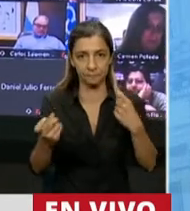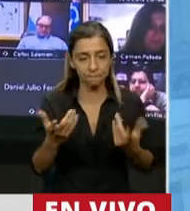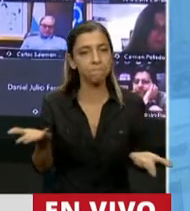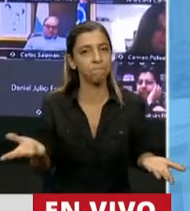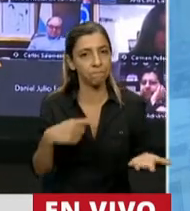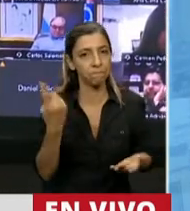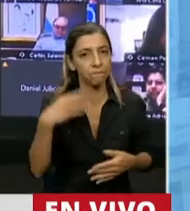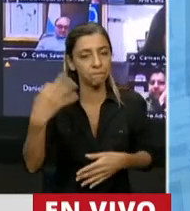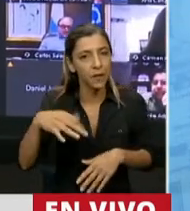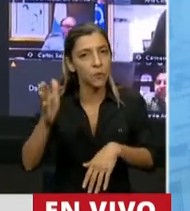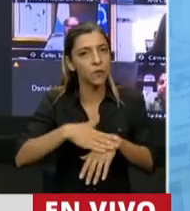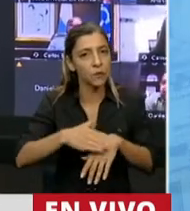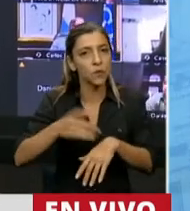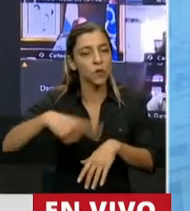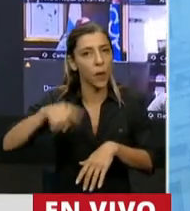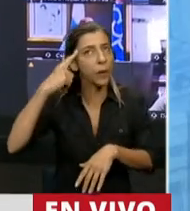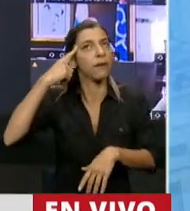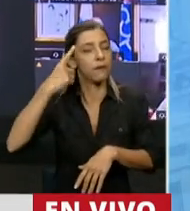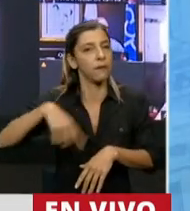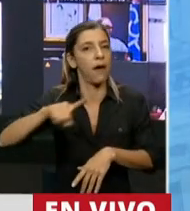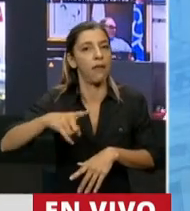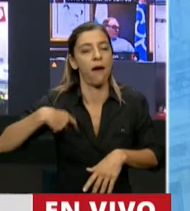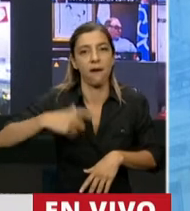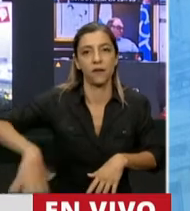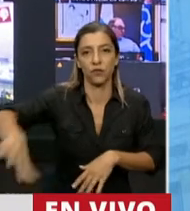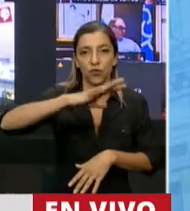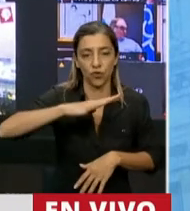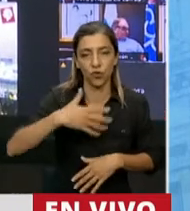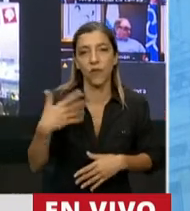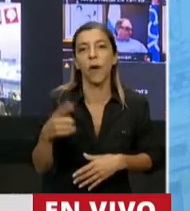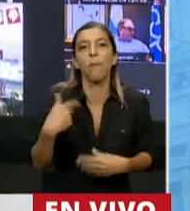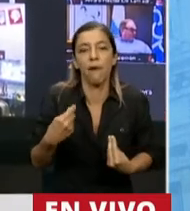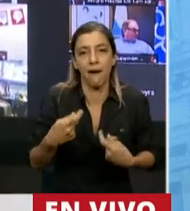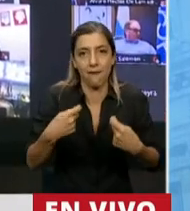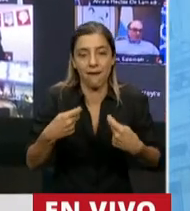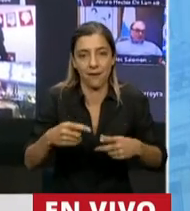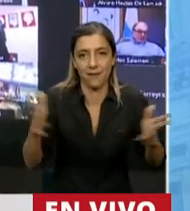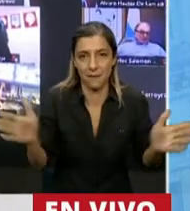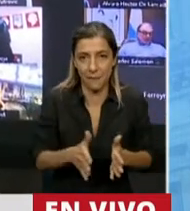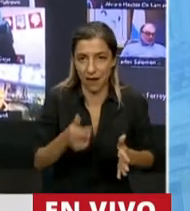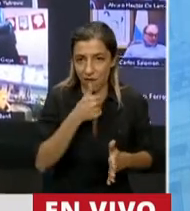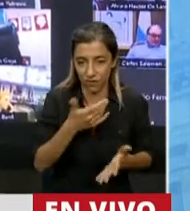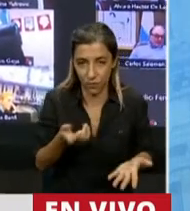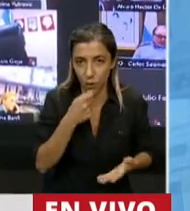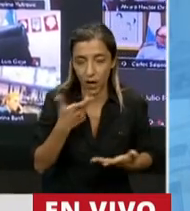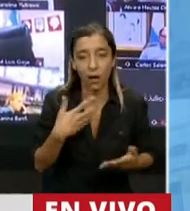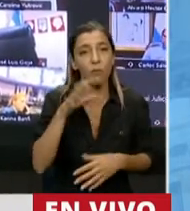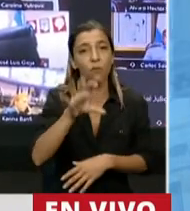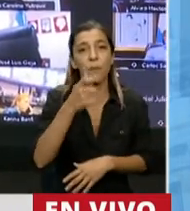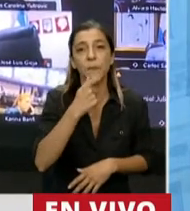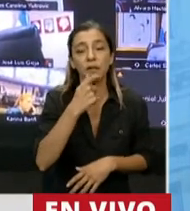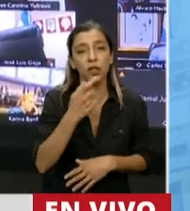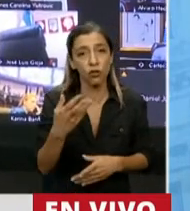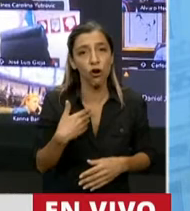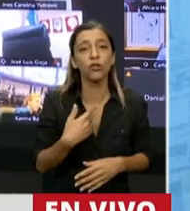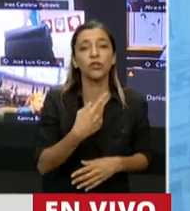que generar socialmente implican modificar nuestros patrones de consumo. En Mendoza, por ejemplo, el consumo de agua potable